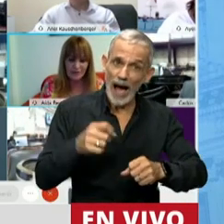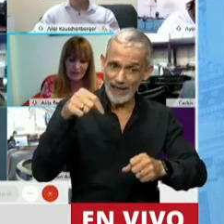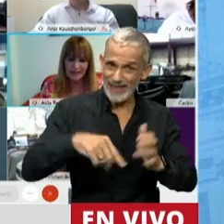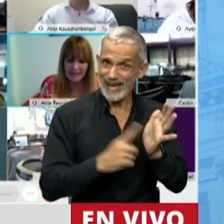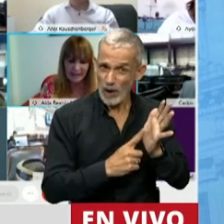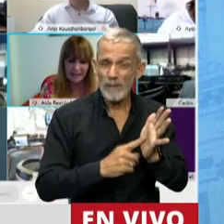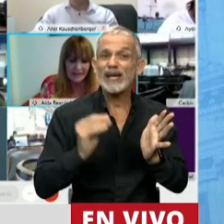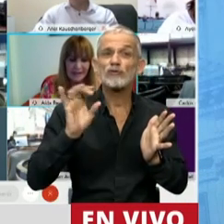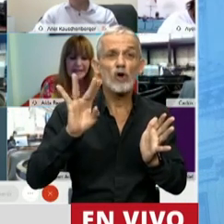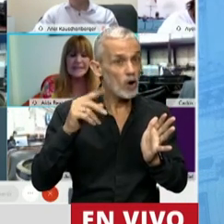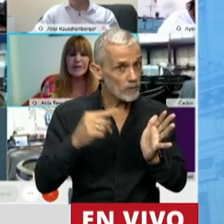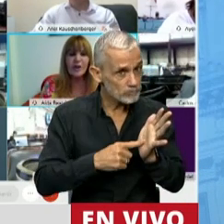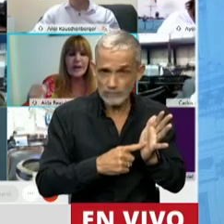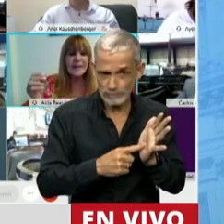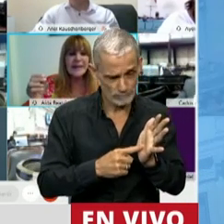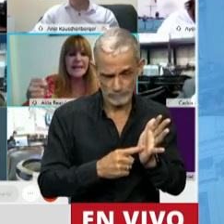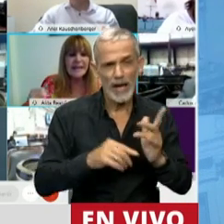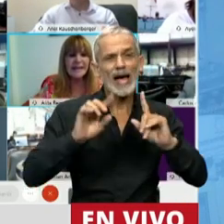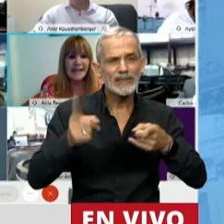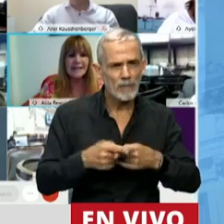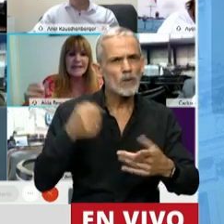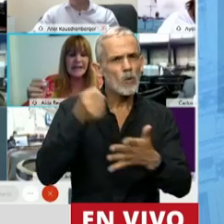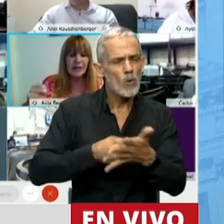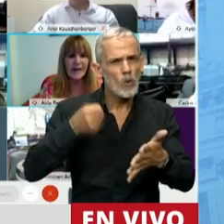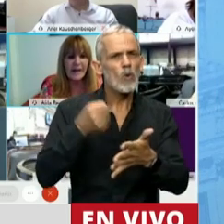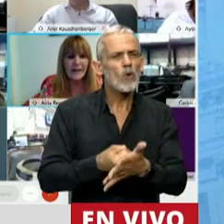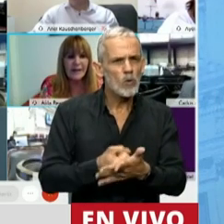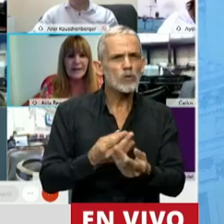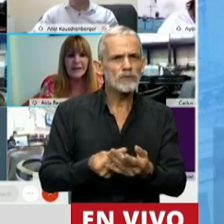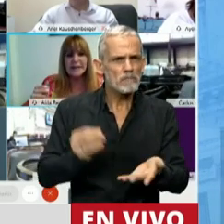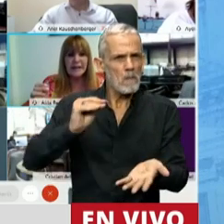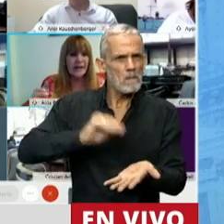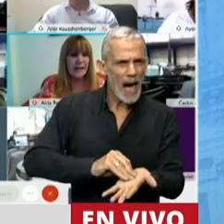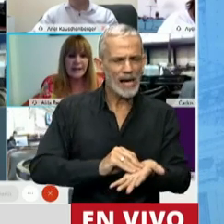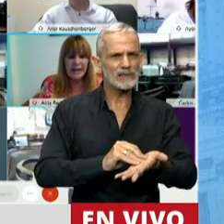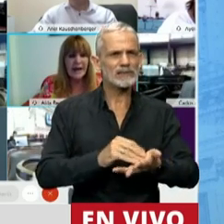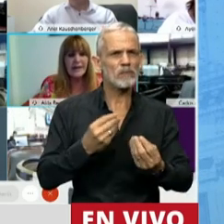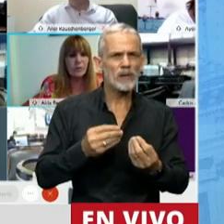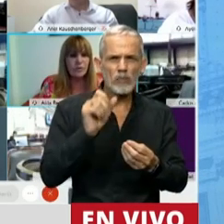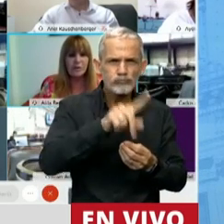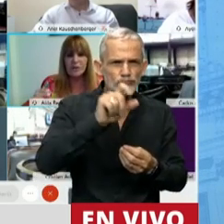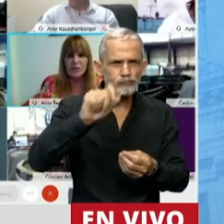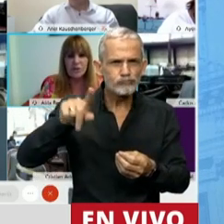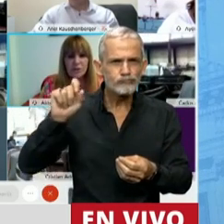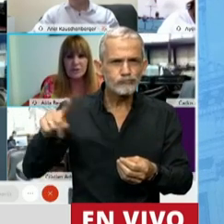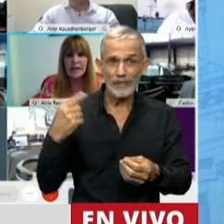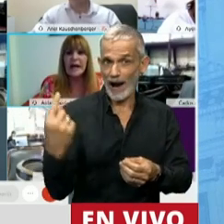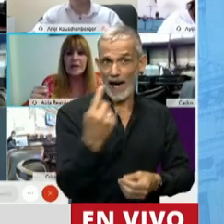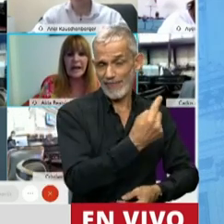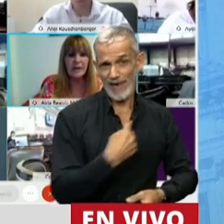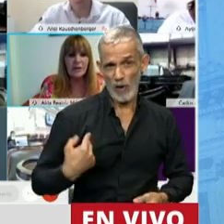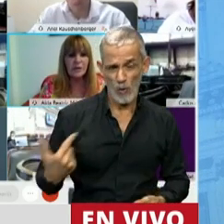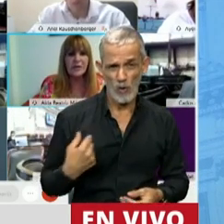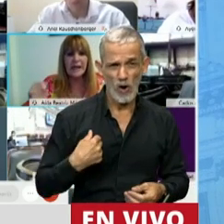aprobación de esta ley, sino la militancia redoblada de cada uno de nosotros